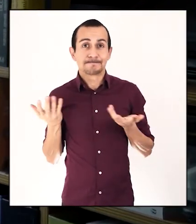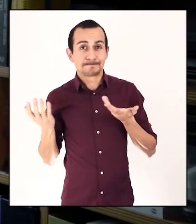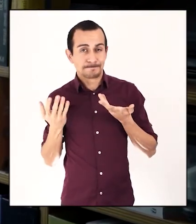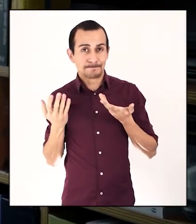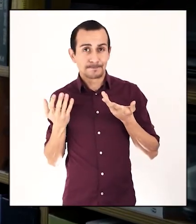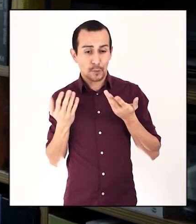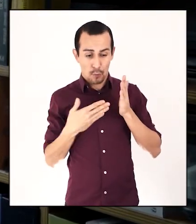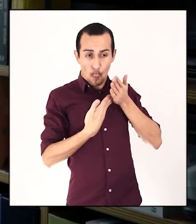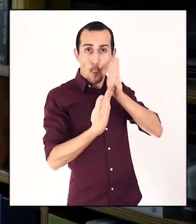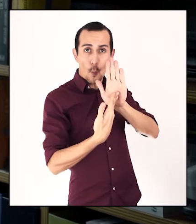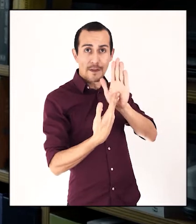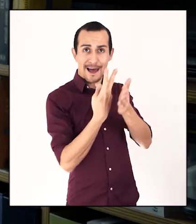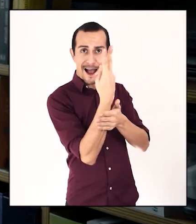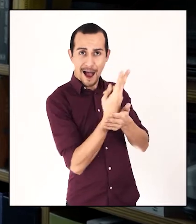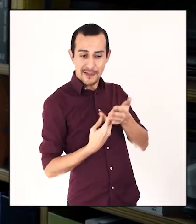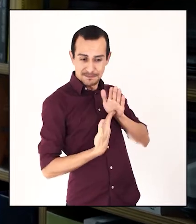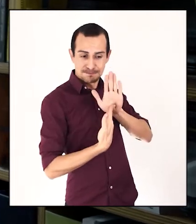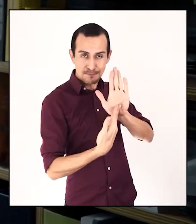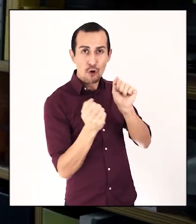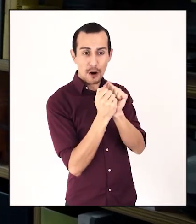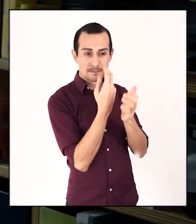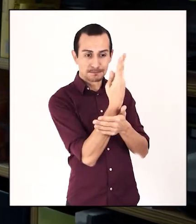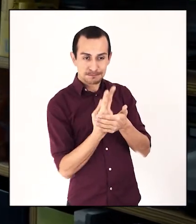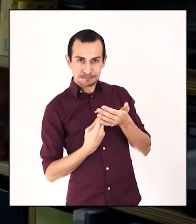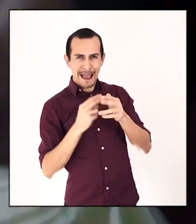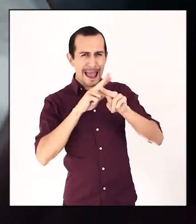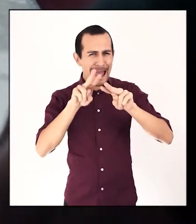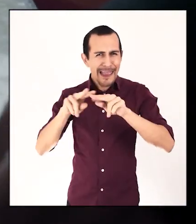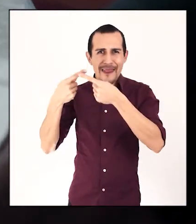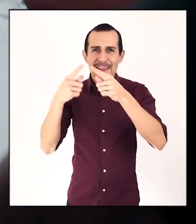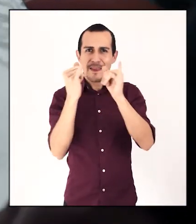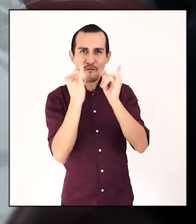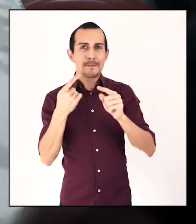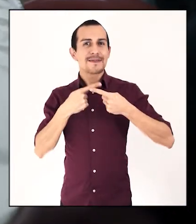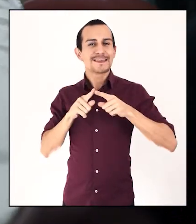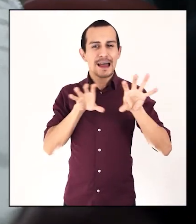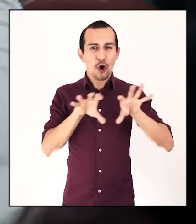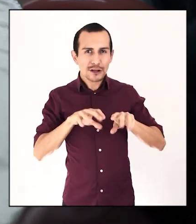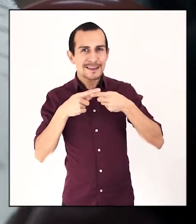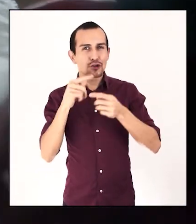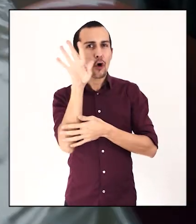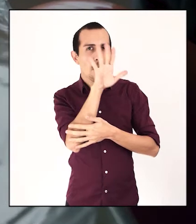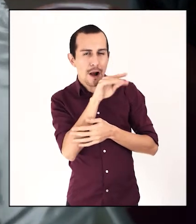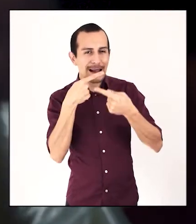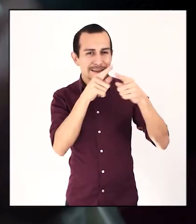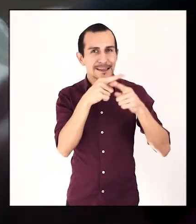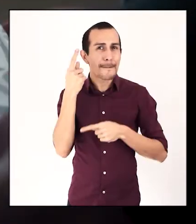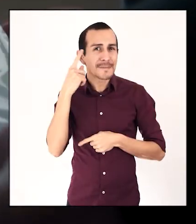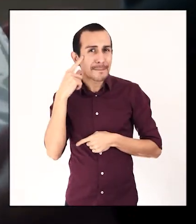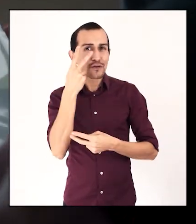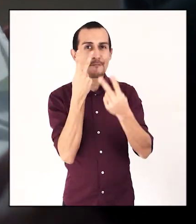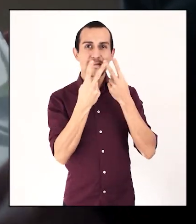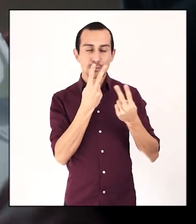Entonces, que a través de una exposición, a través de obras de arte hechas con distintos materiales, con distintos colores, con distintos